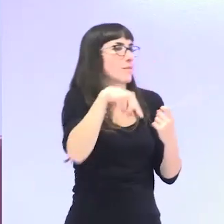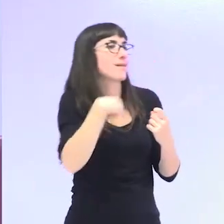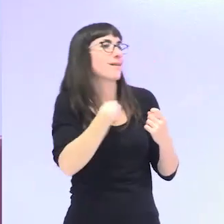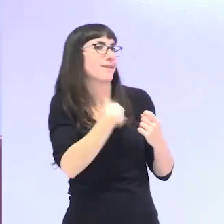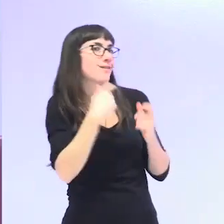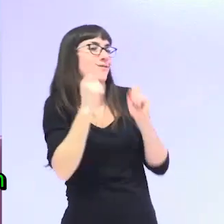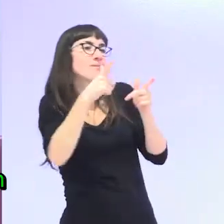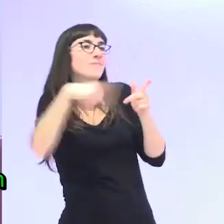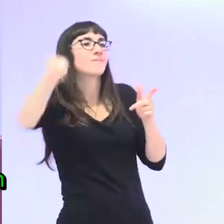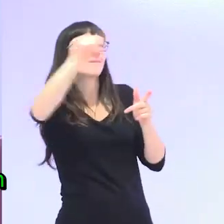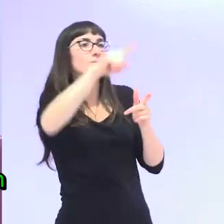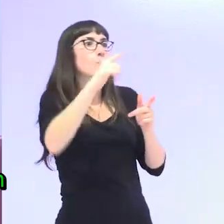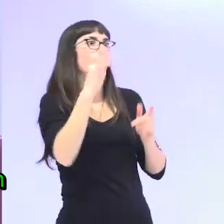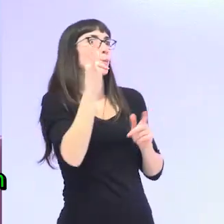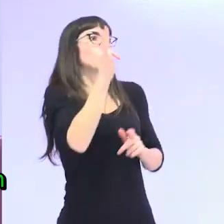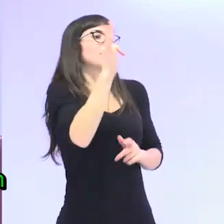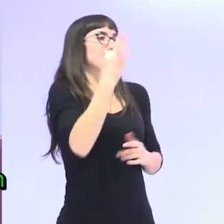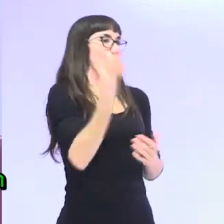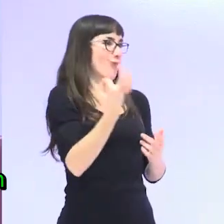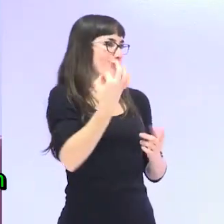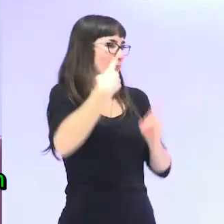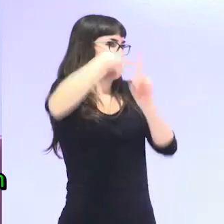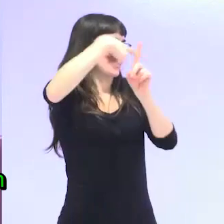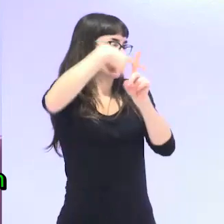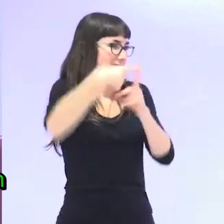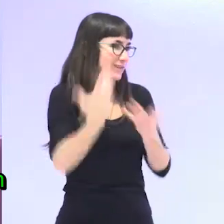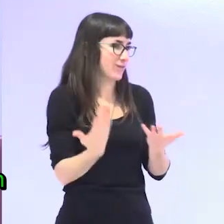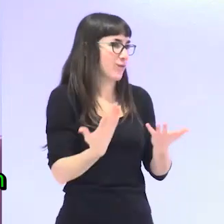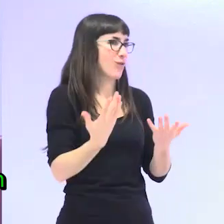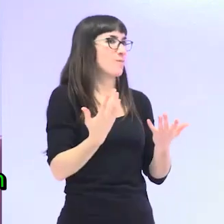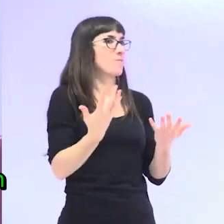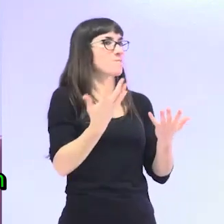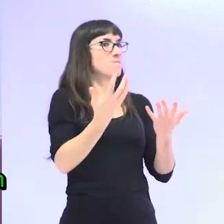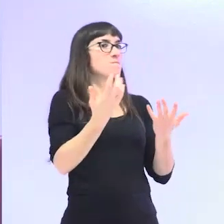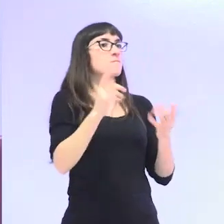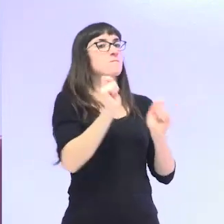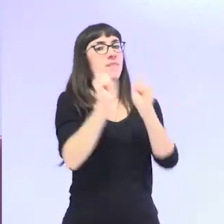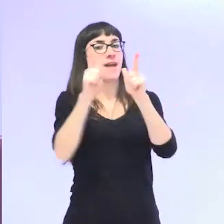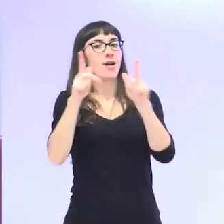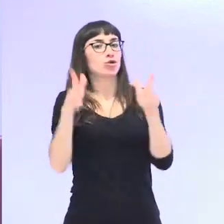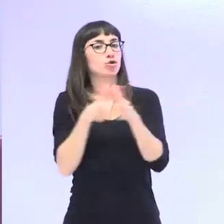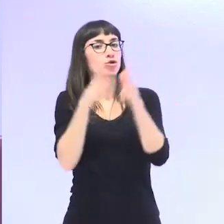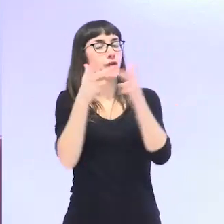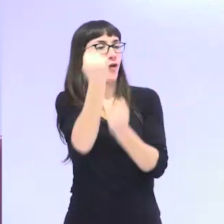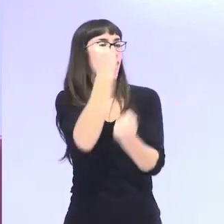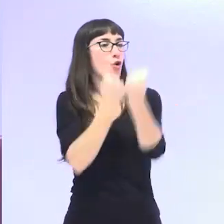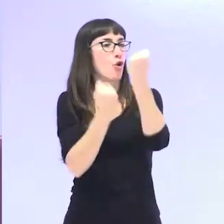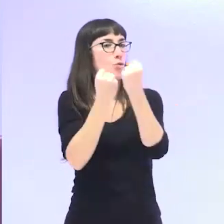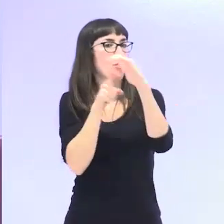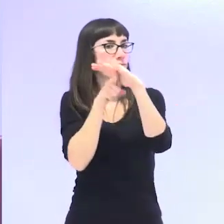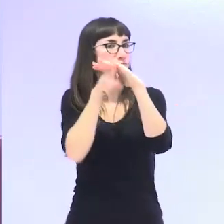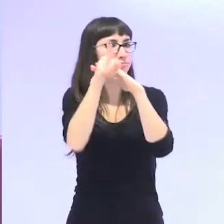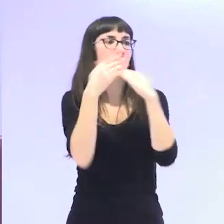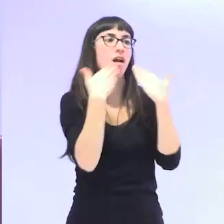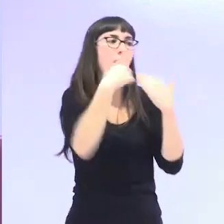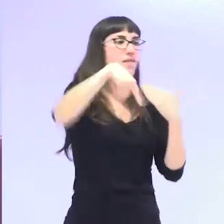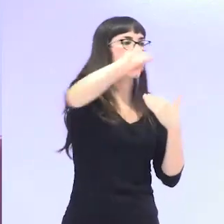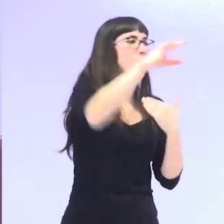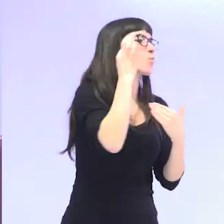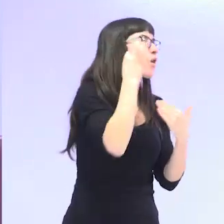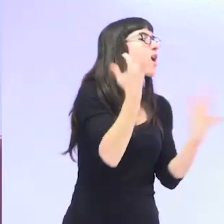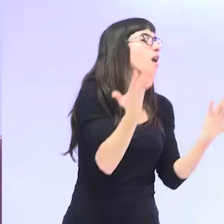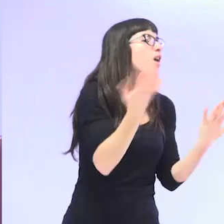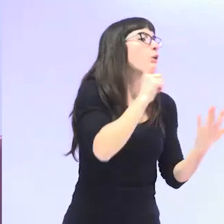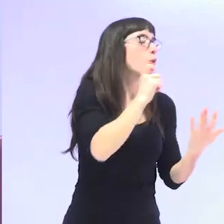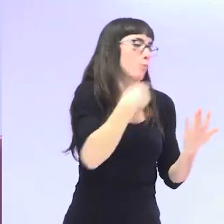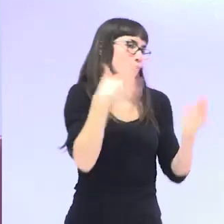fortalezas y cómo las mujeres mayores contribuyen al desarrollo socioeconómico. Fundamentalmente haciendo una de las cosas para